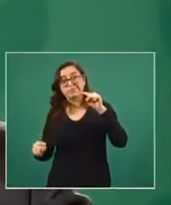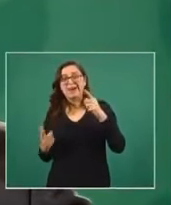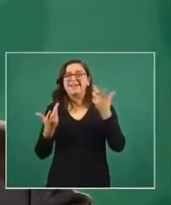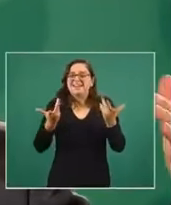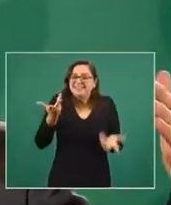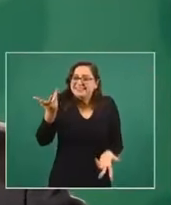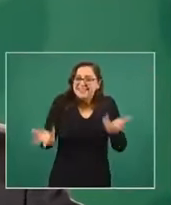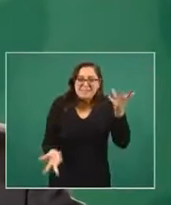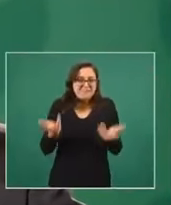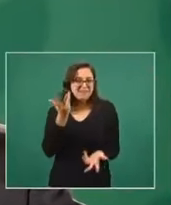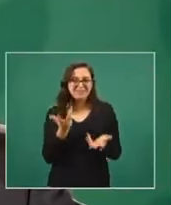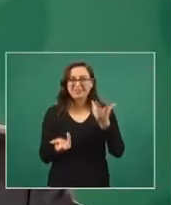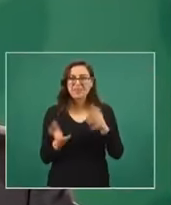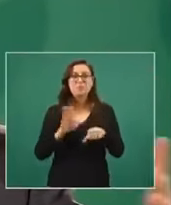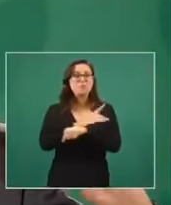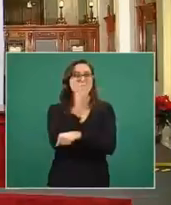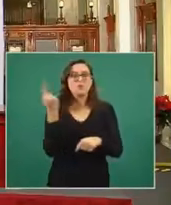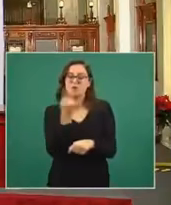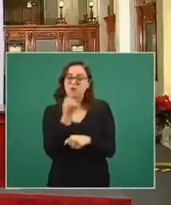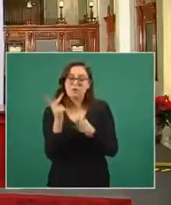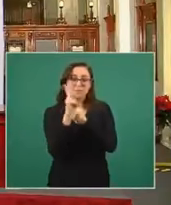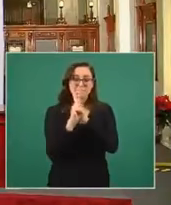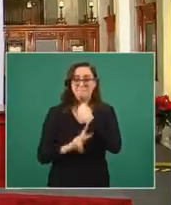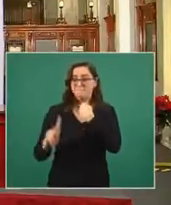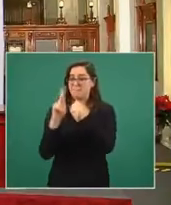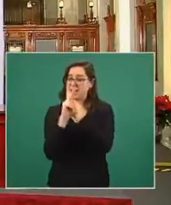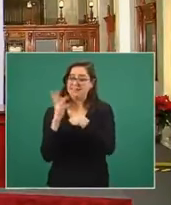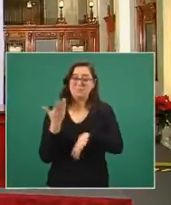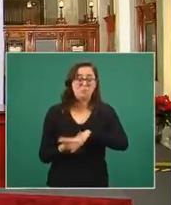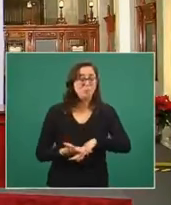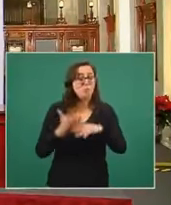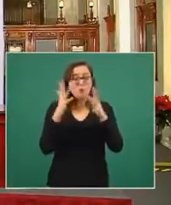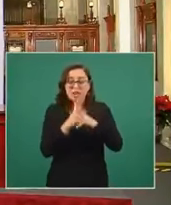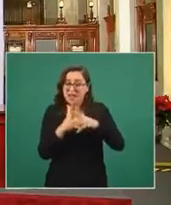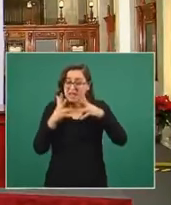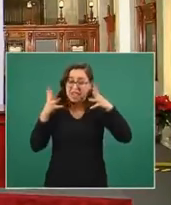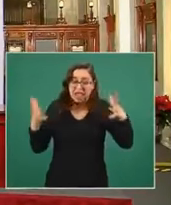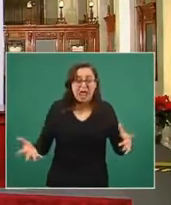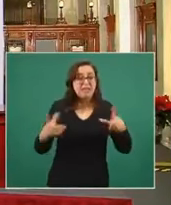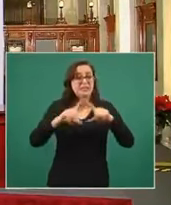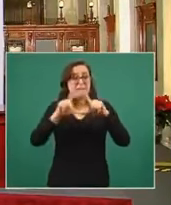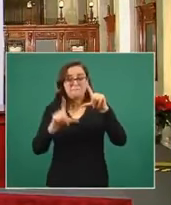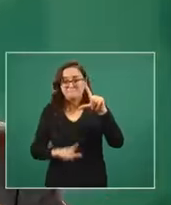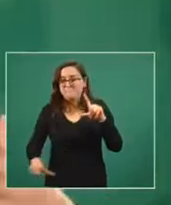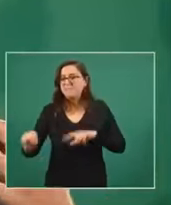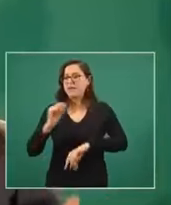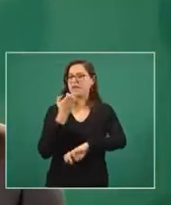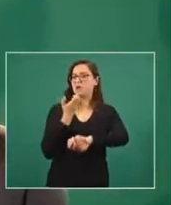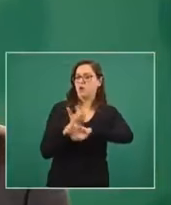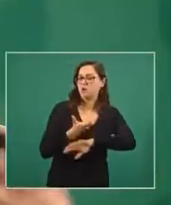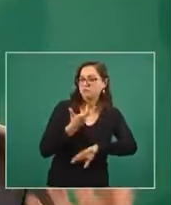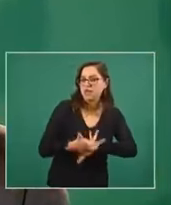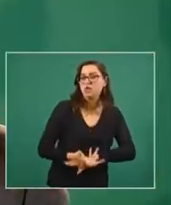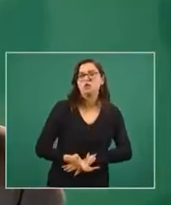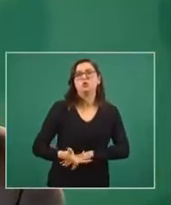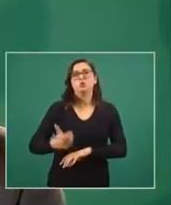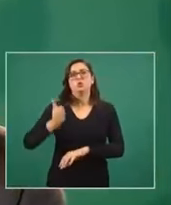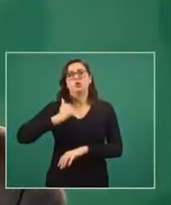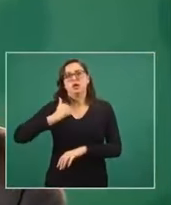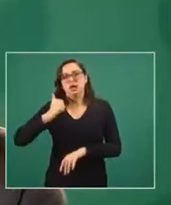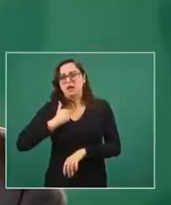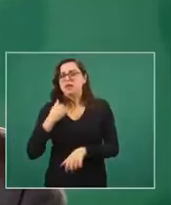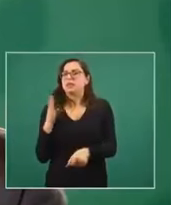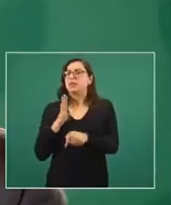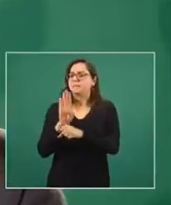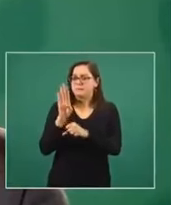territorialmente muy grandes, generalmente las repúblicas federales, México, Estados Unidos, Brasil, Canadá, por mencionar